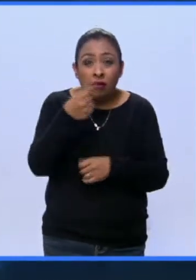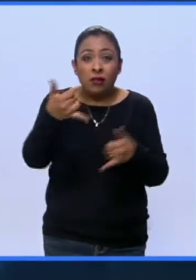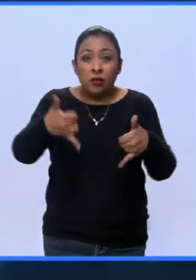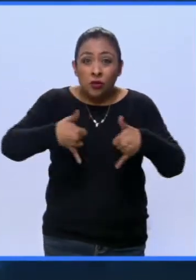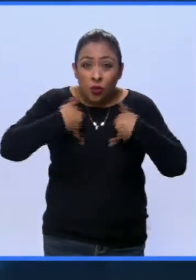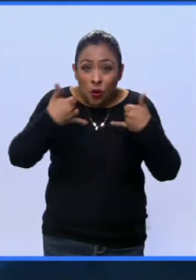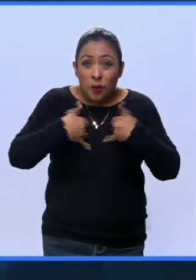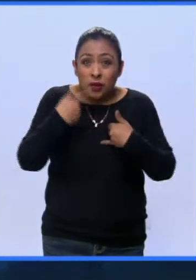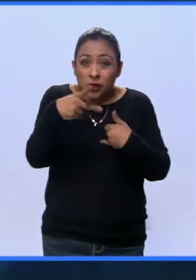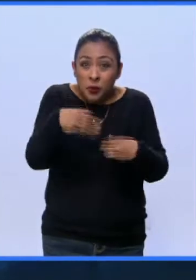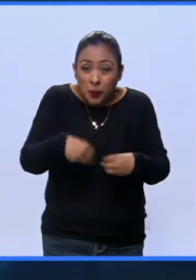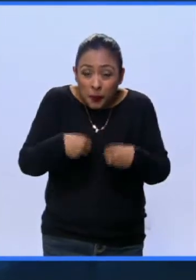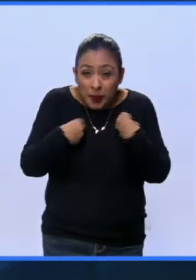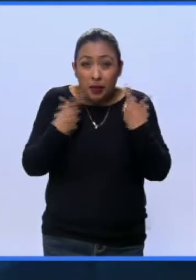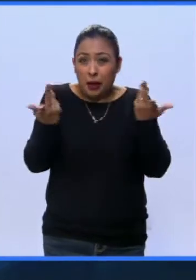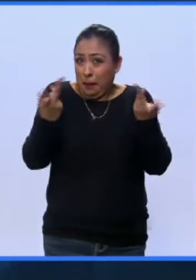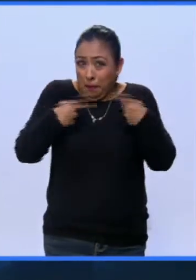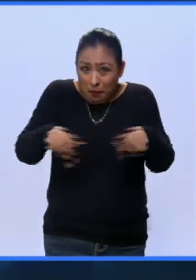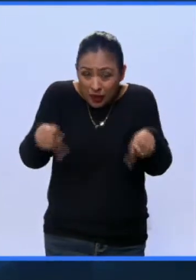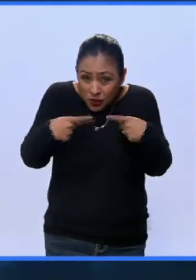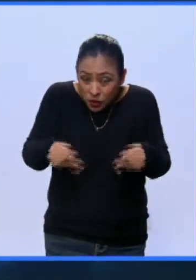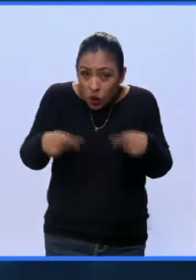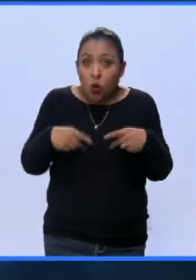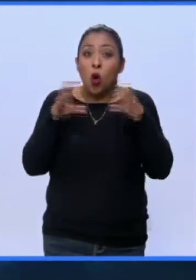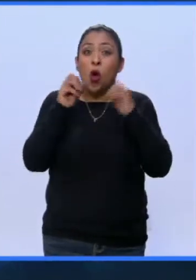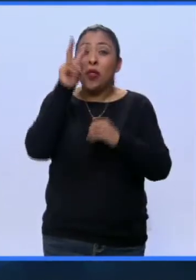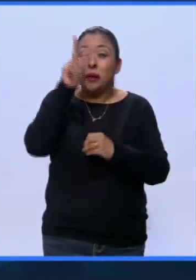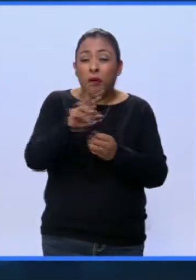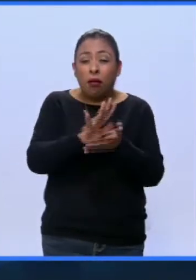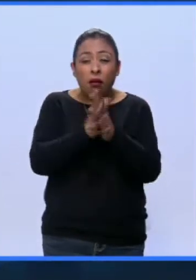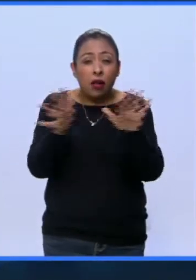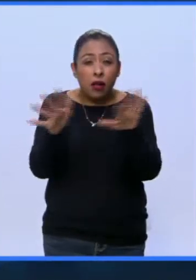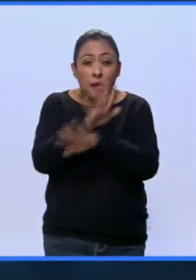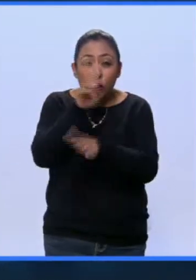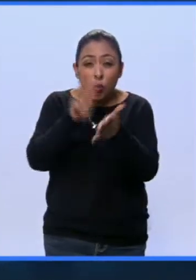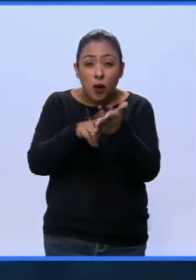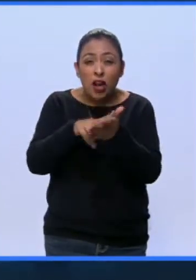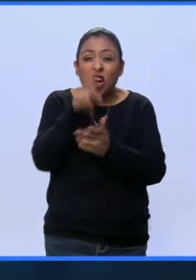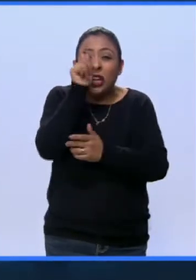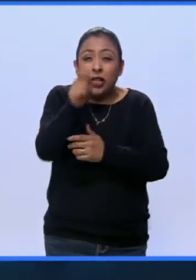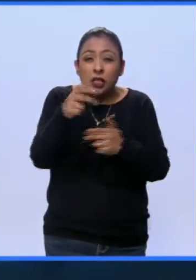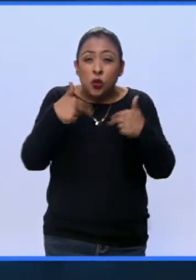jóvenes, las personas o que revalore el ser humano.